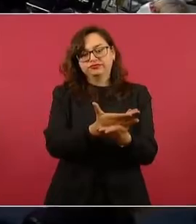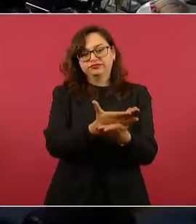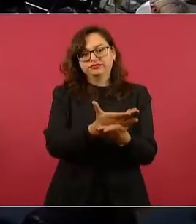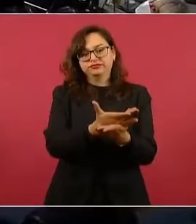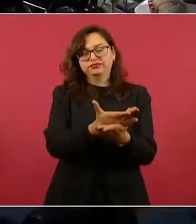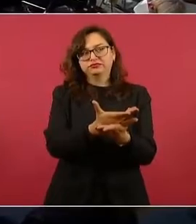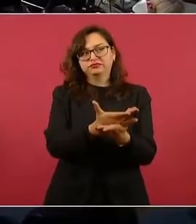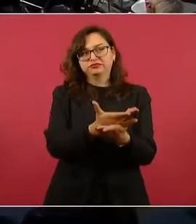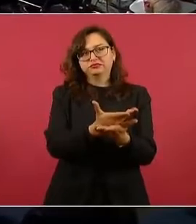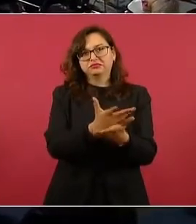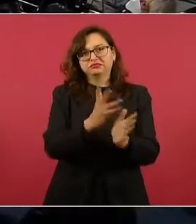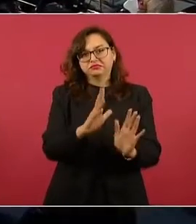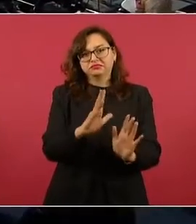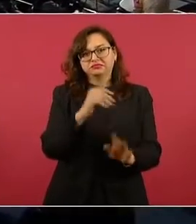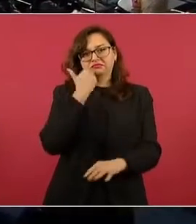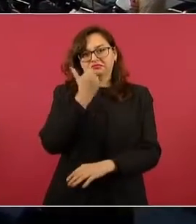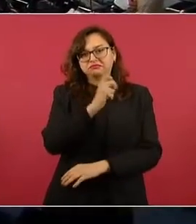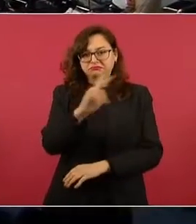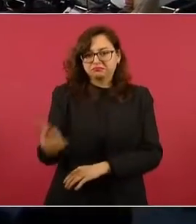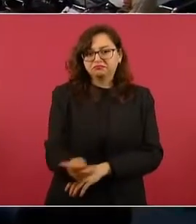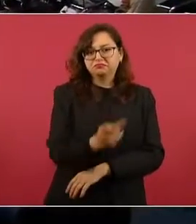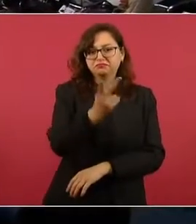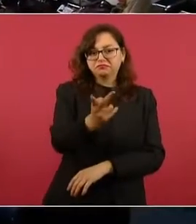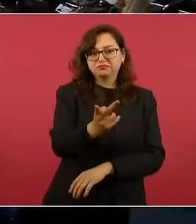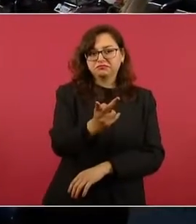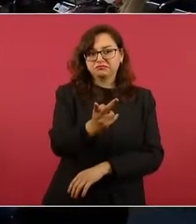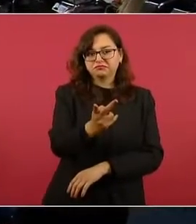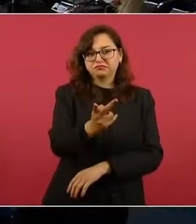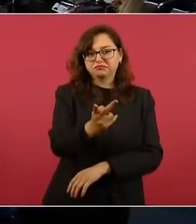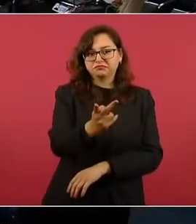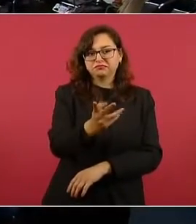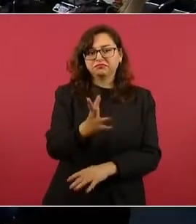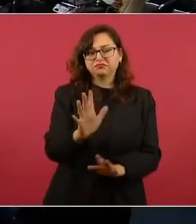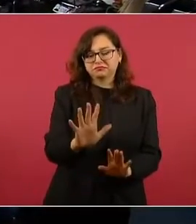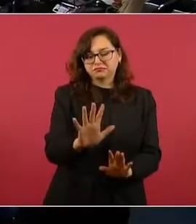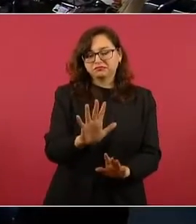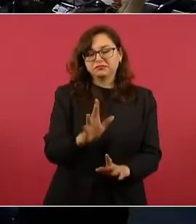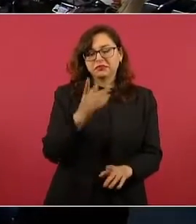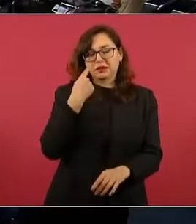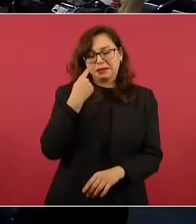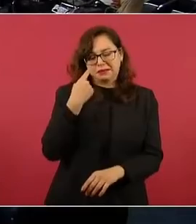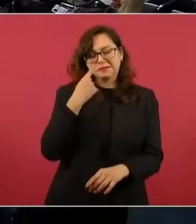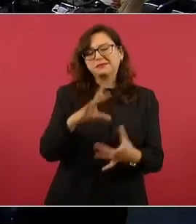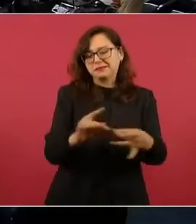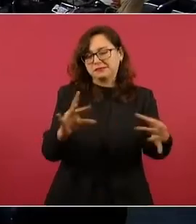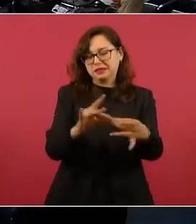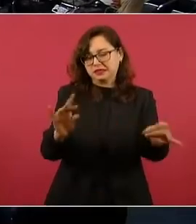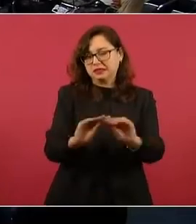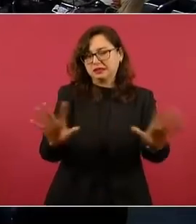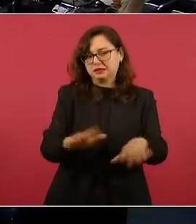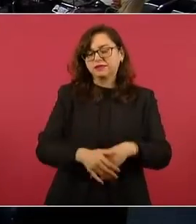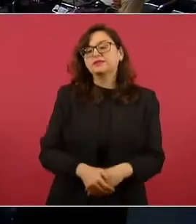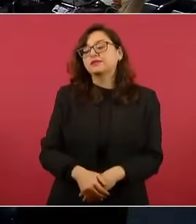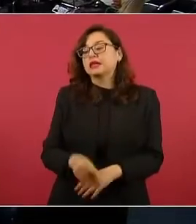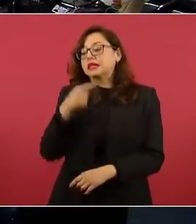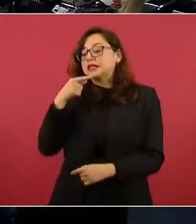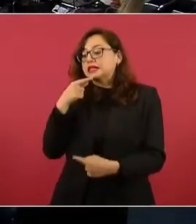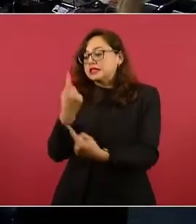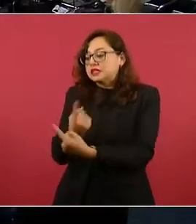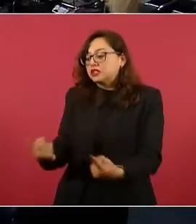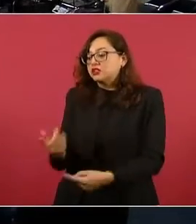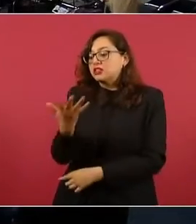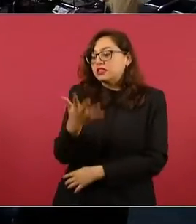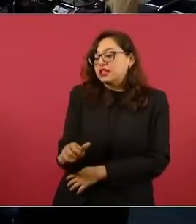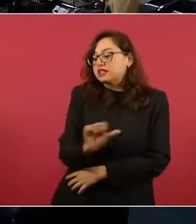la pregunta a los… una pregunta sobre… le pregunté a niños de entre 10 y 16 años, me gustaría